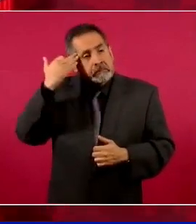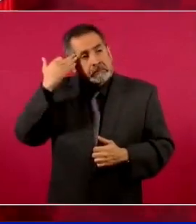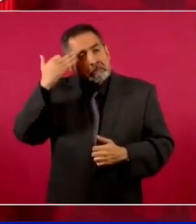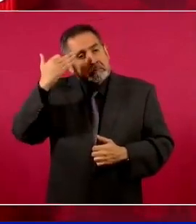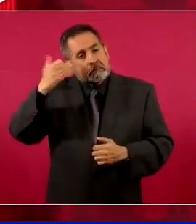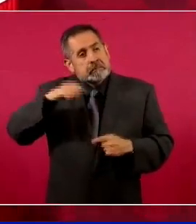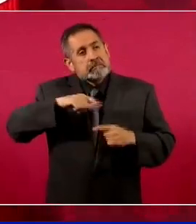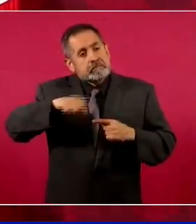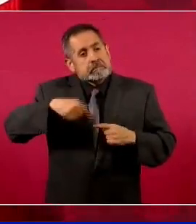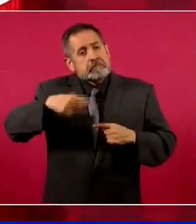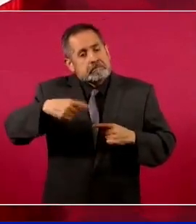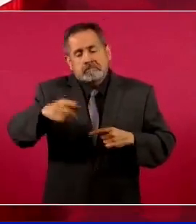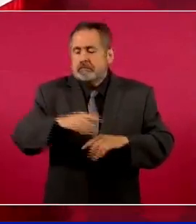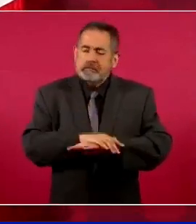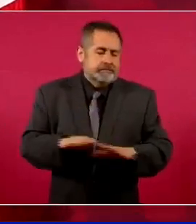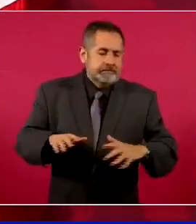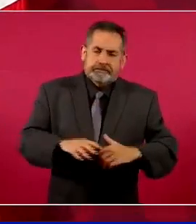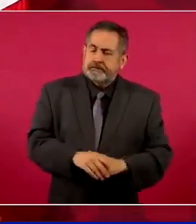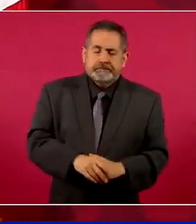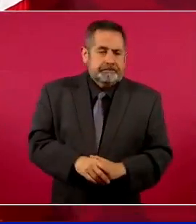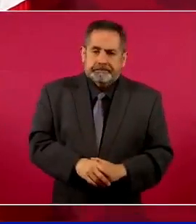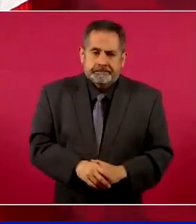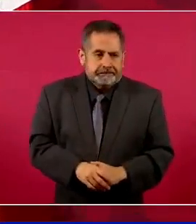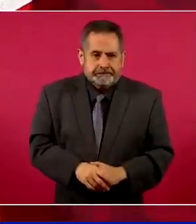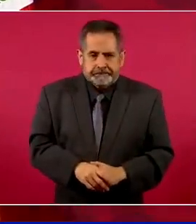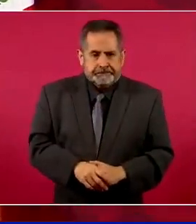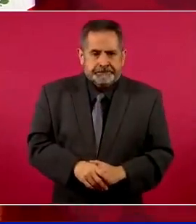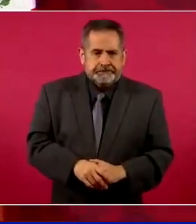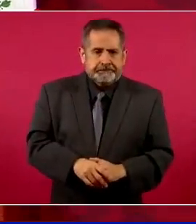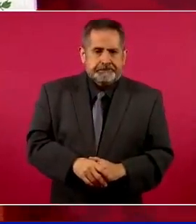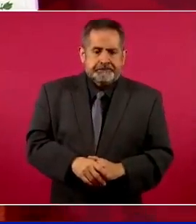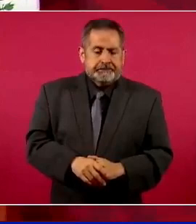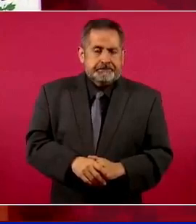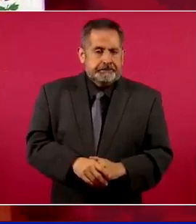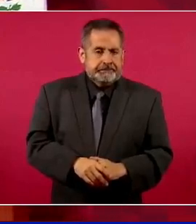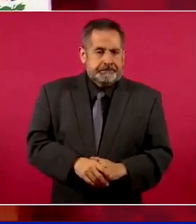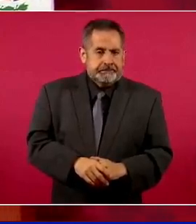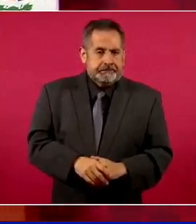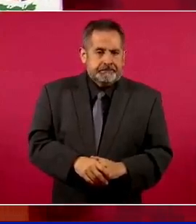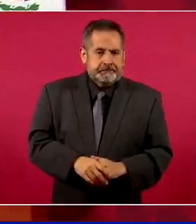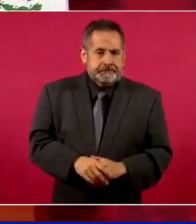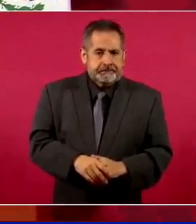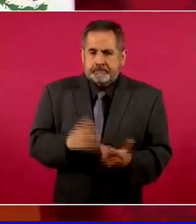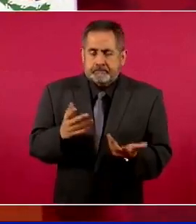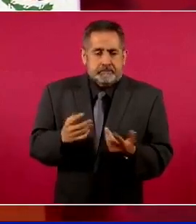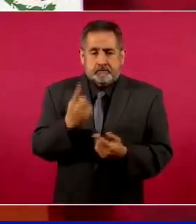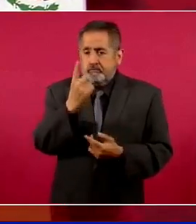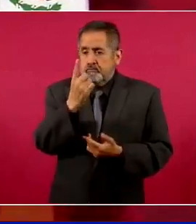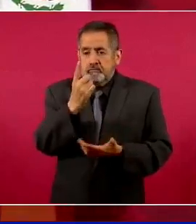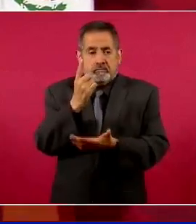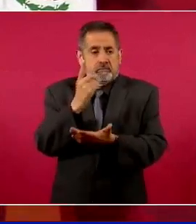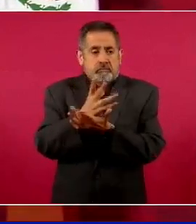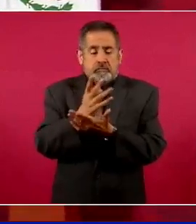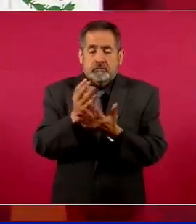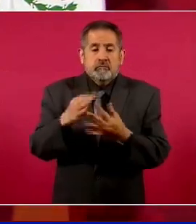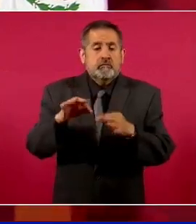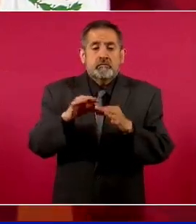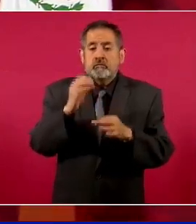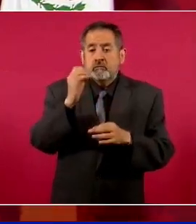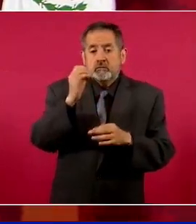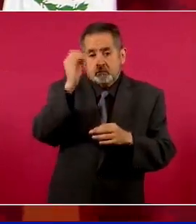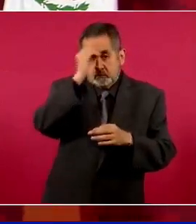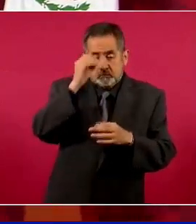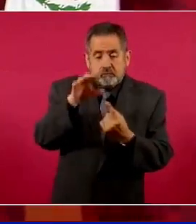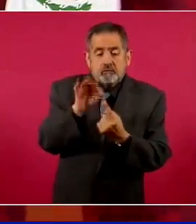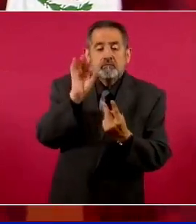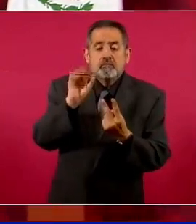porque no hay otra salida. Y desde